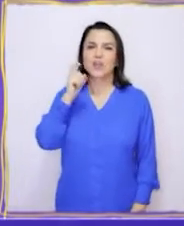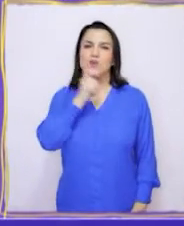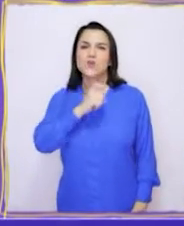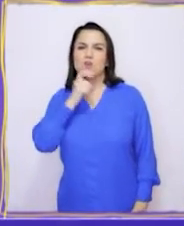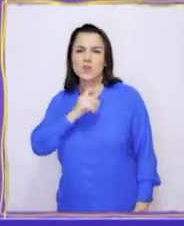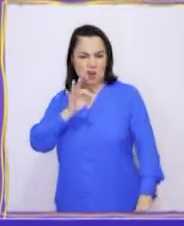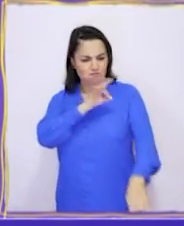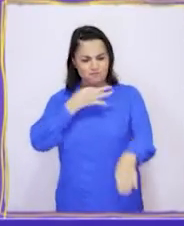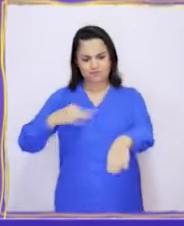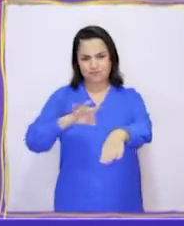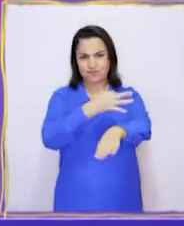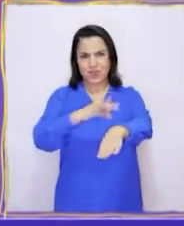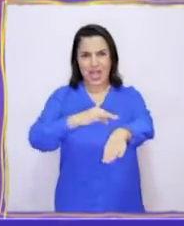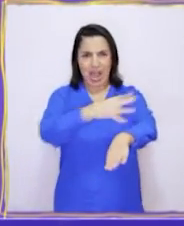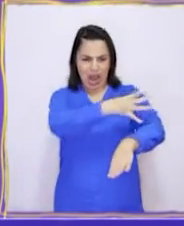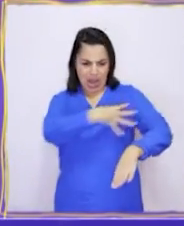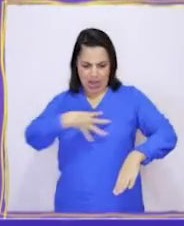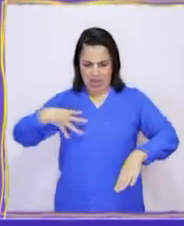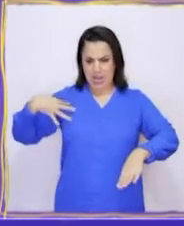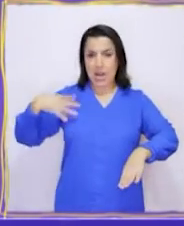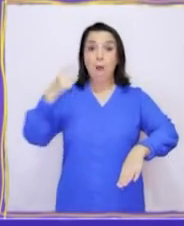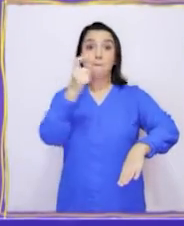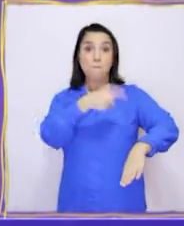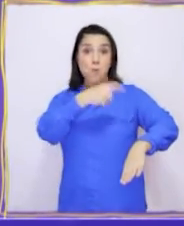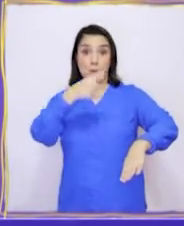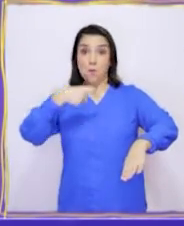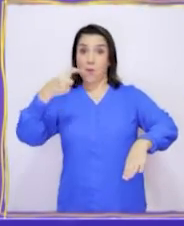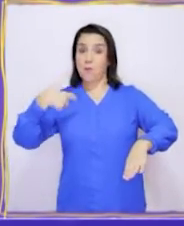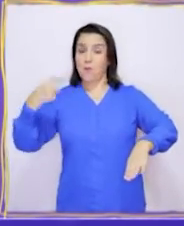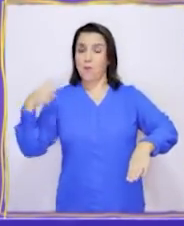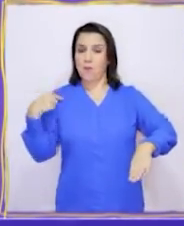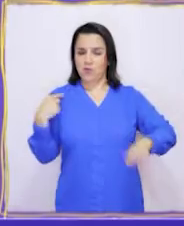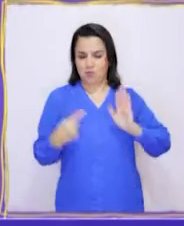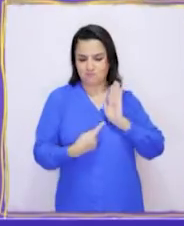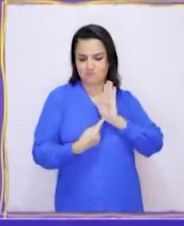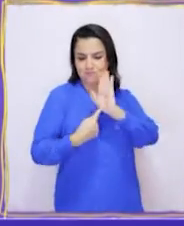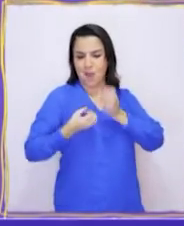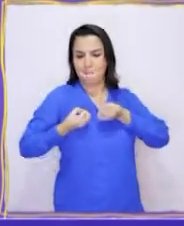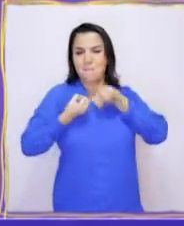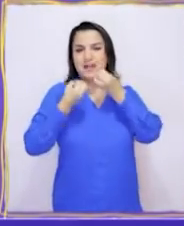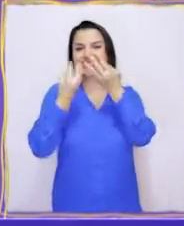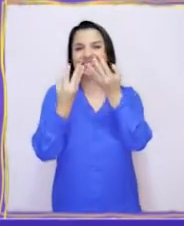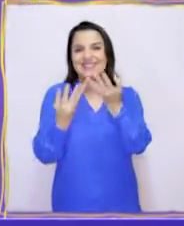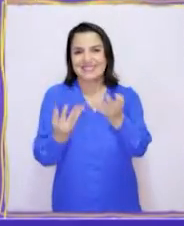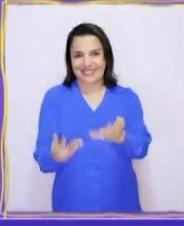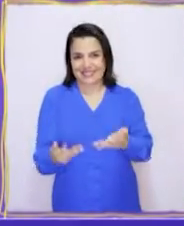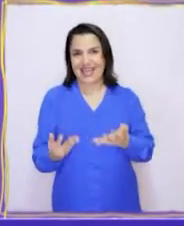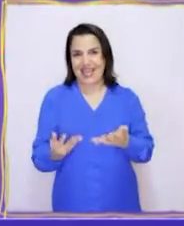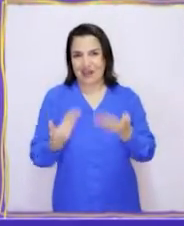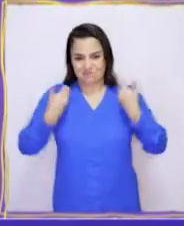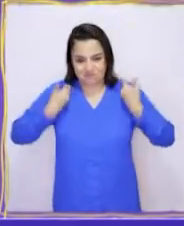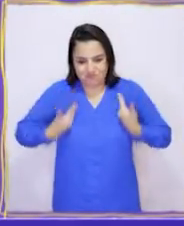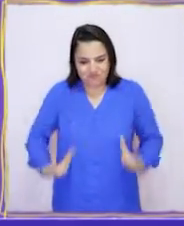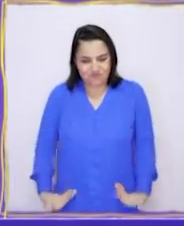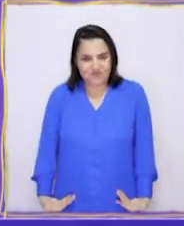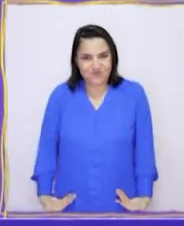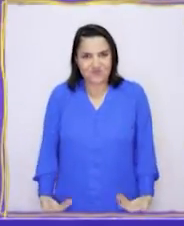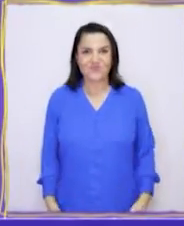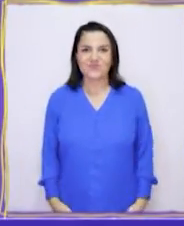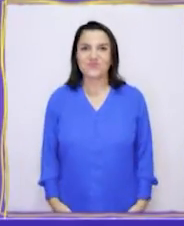formar figuras, líneas y puntos para poder expresar por medio del arte corporal.